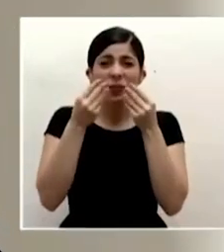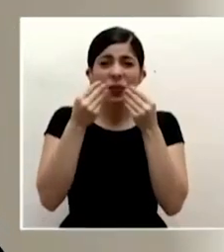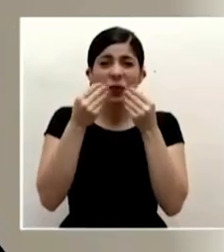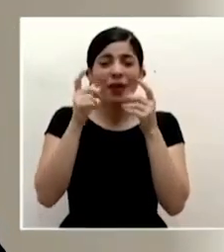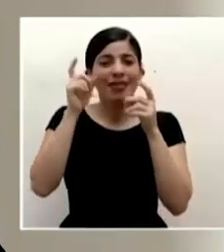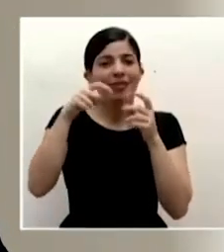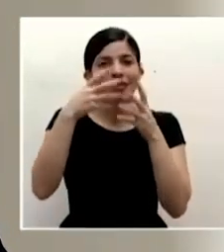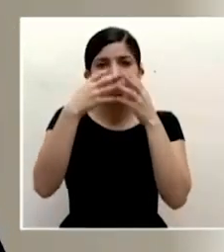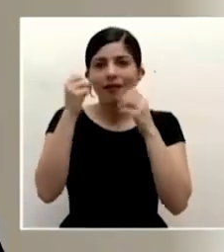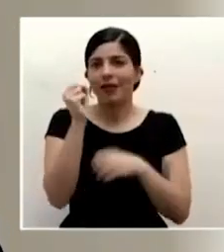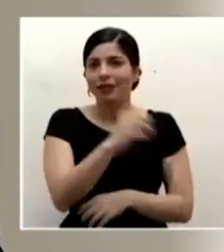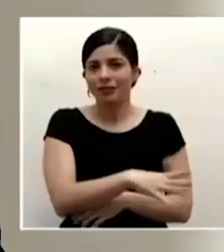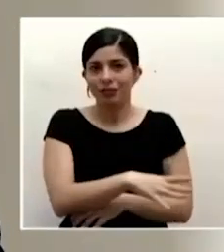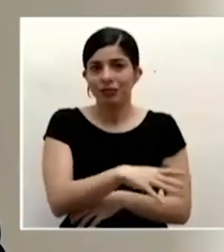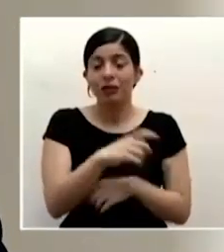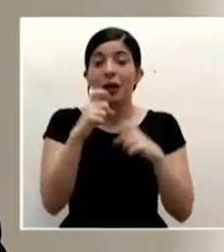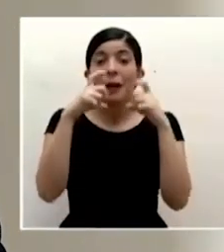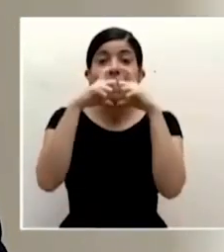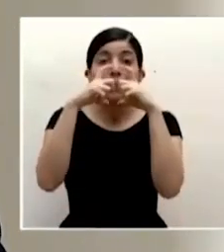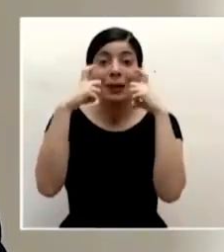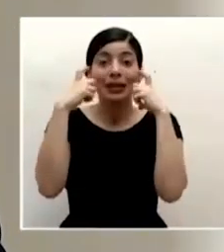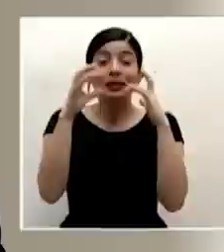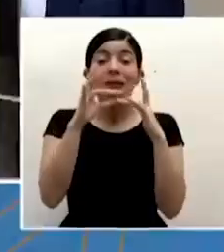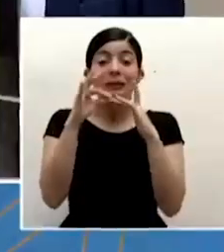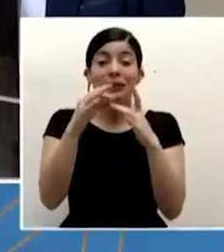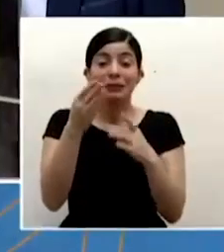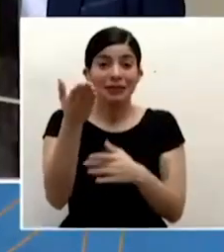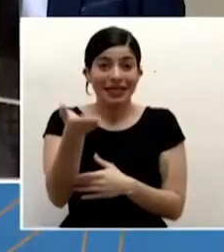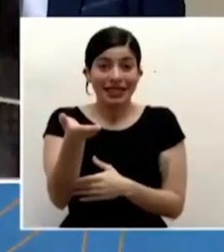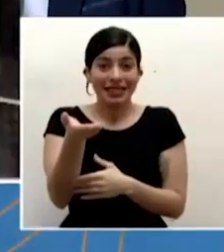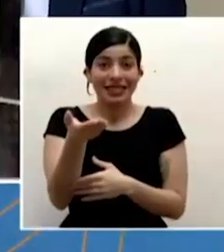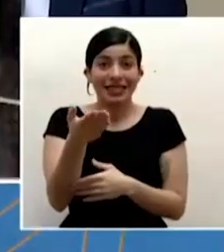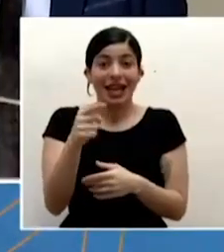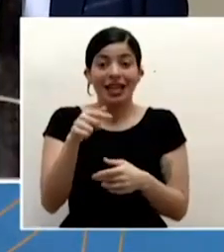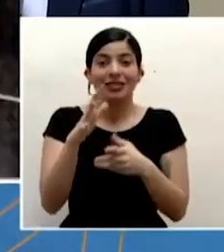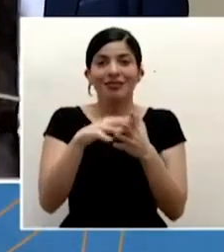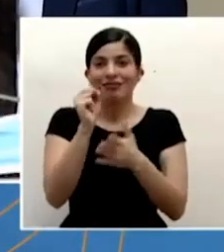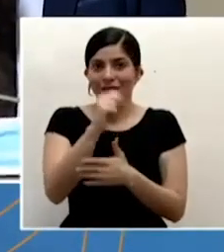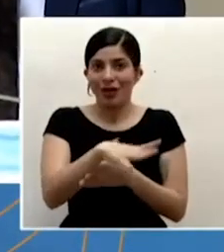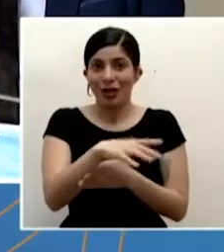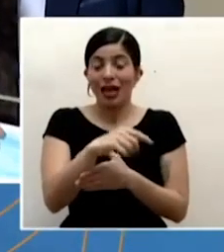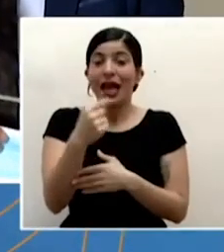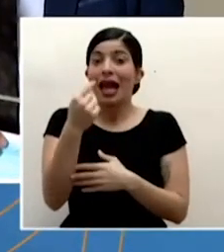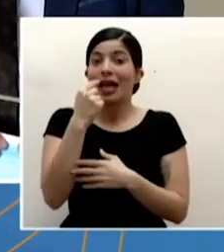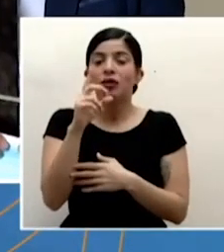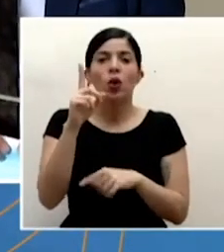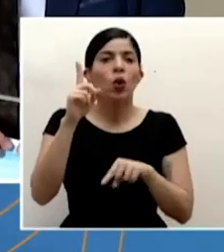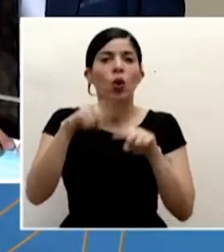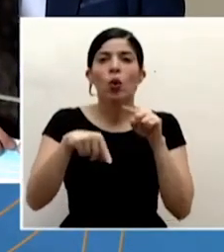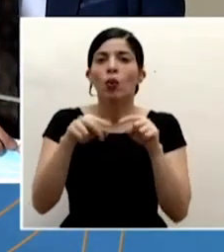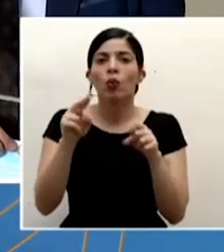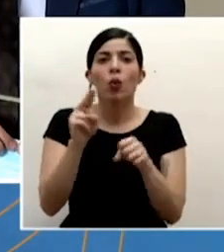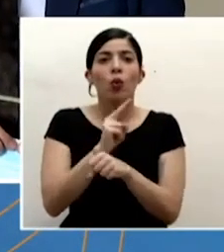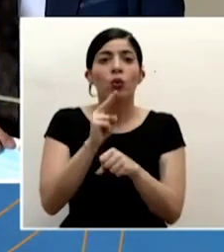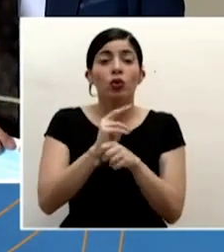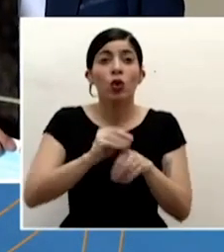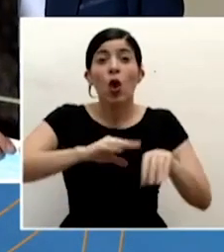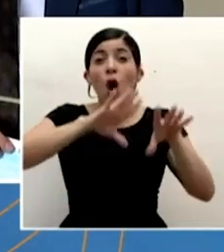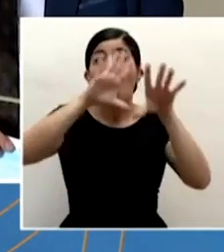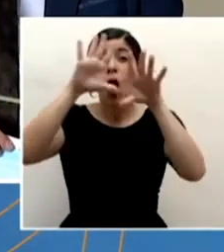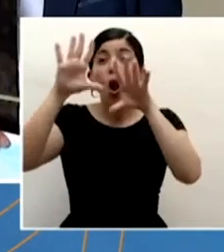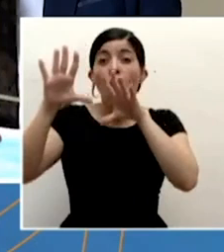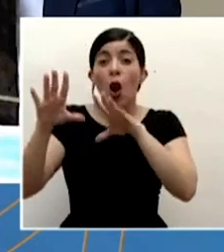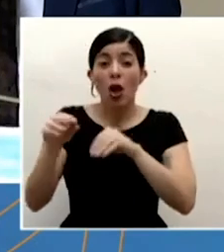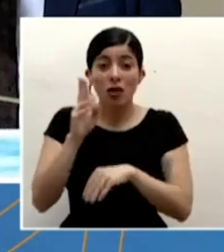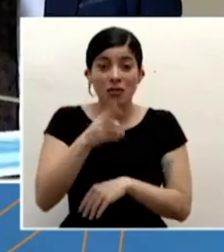reemplazada la mascarilla especialmente estas que son desechables no deben ser usadas durante todo el día la